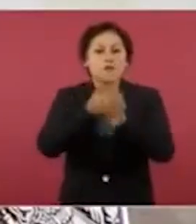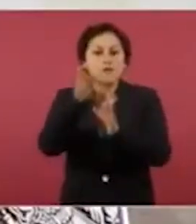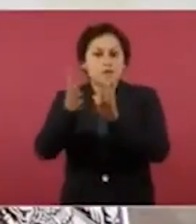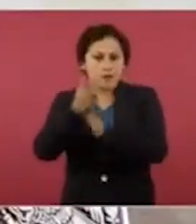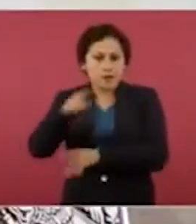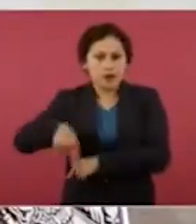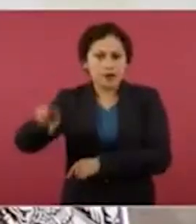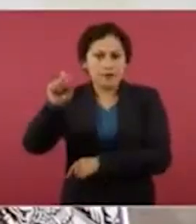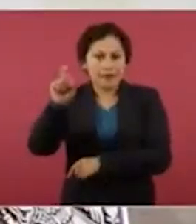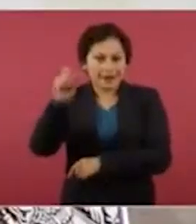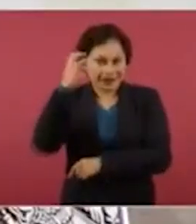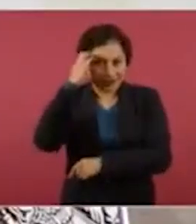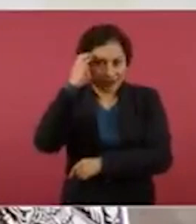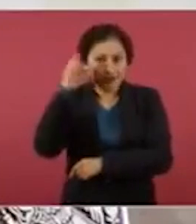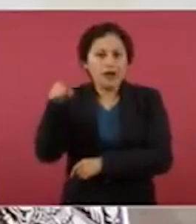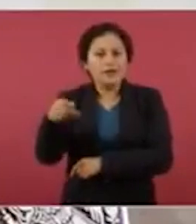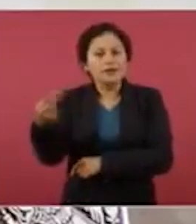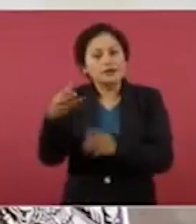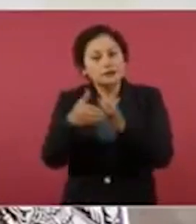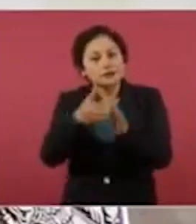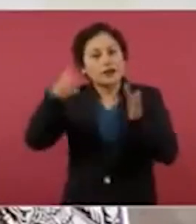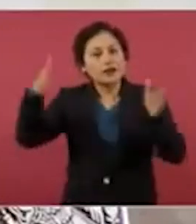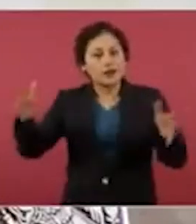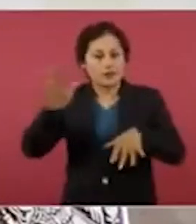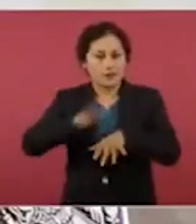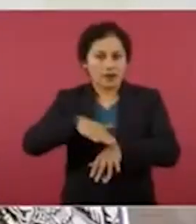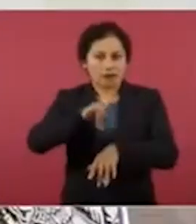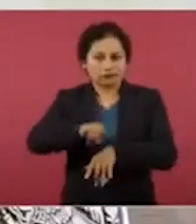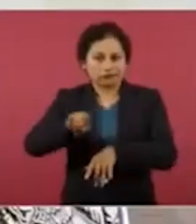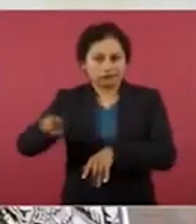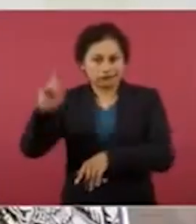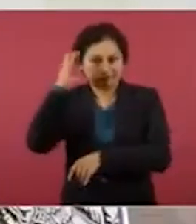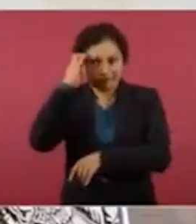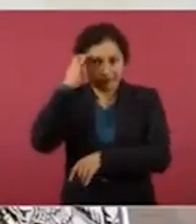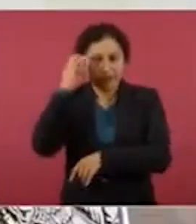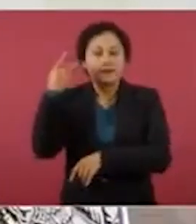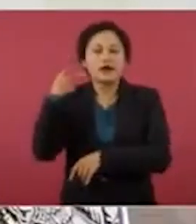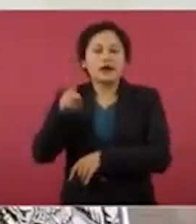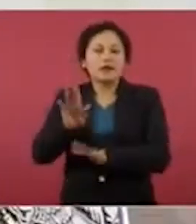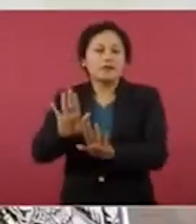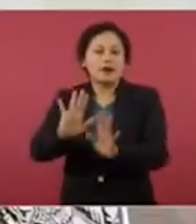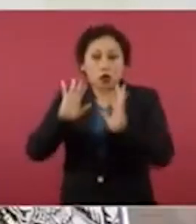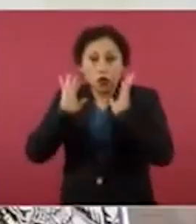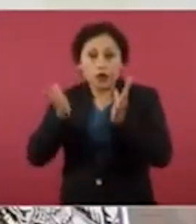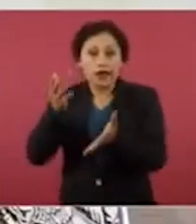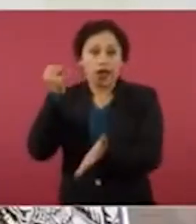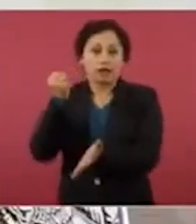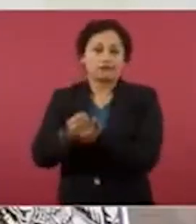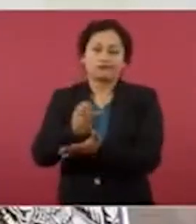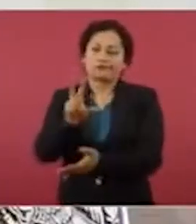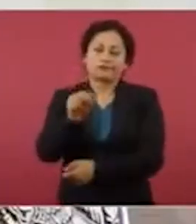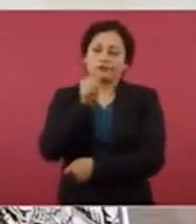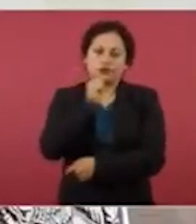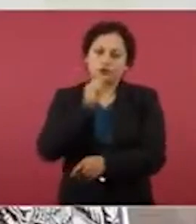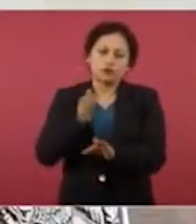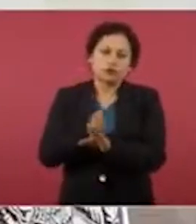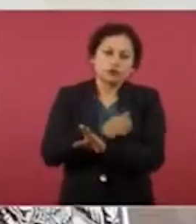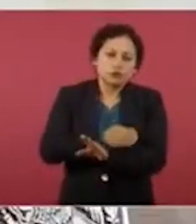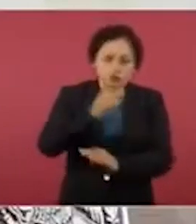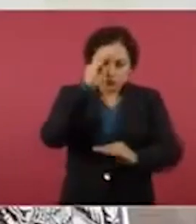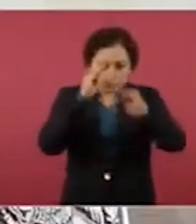sustitución para una ampliación. Sin embargo, está todavía a nivel de anteproyecto, pero se tiene contemplado una